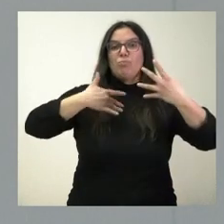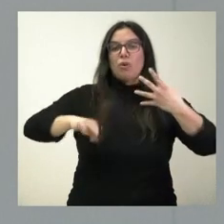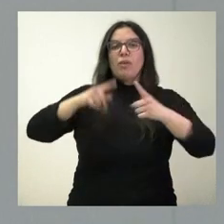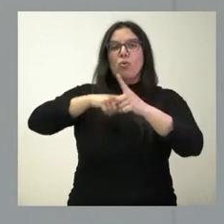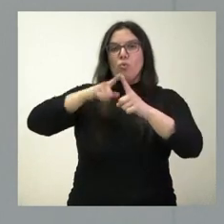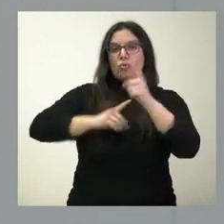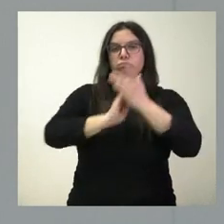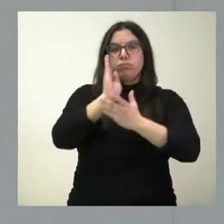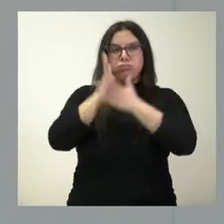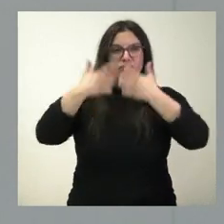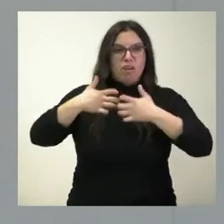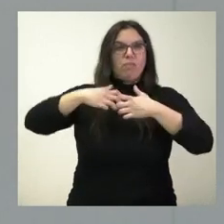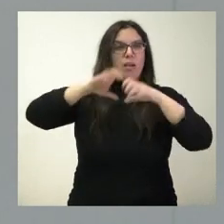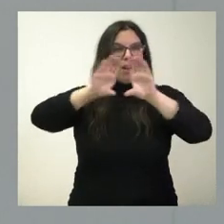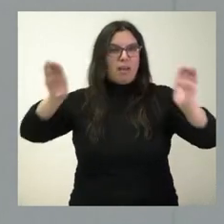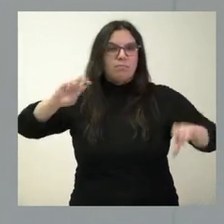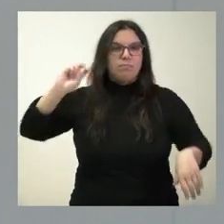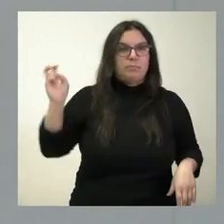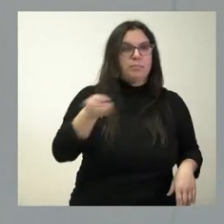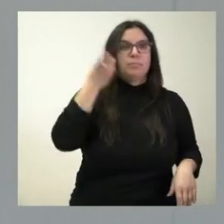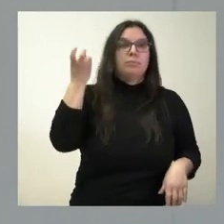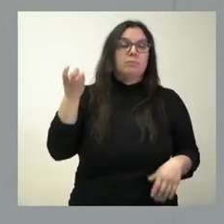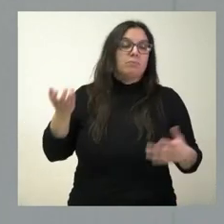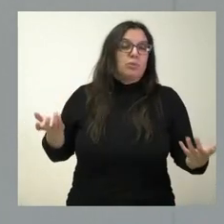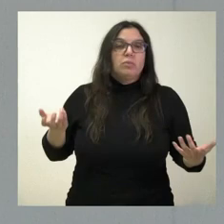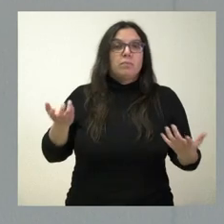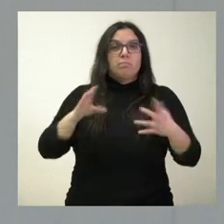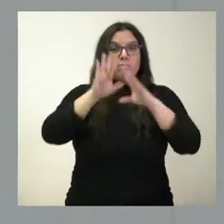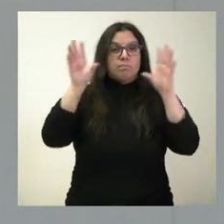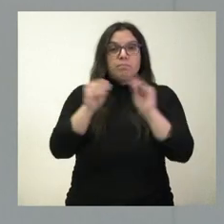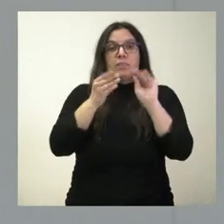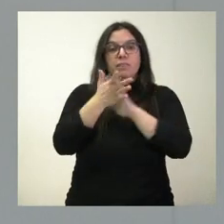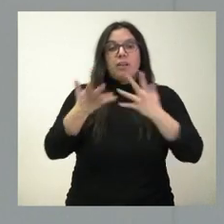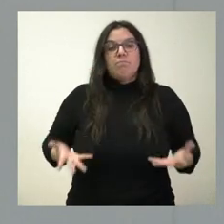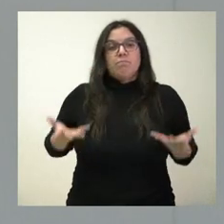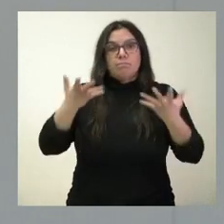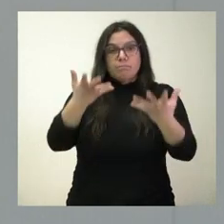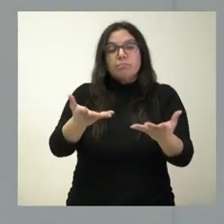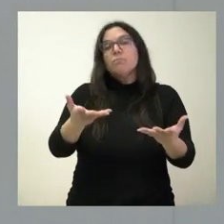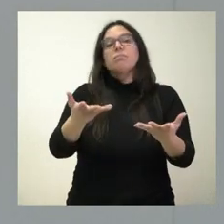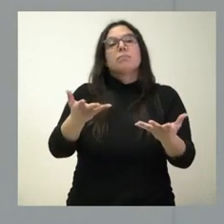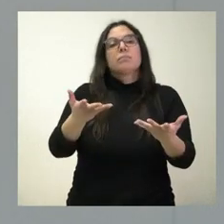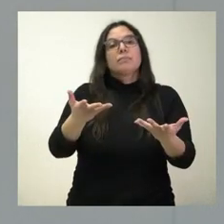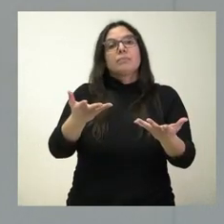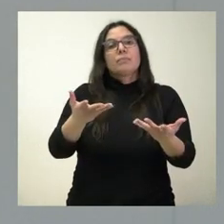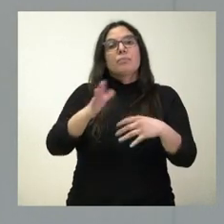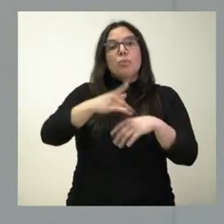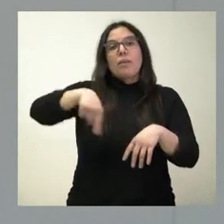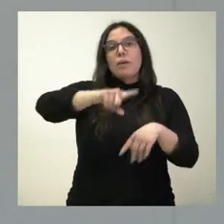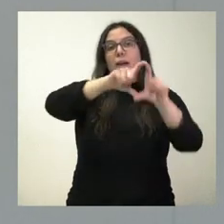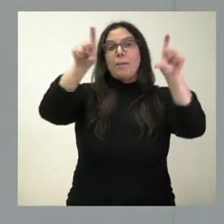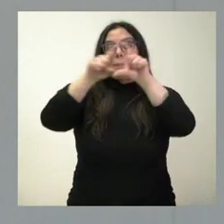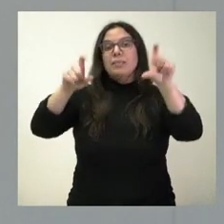productivos y, por tanto, en definitiva, una dotación neta para poder ser utilizado por empresas